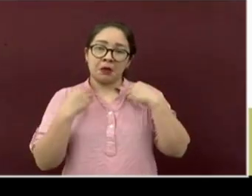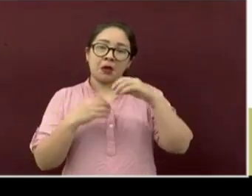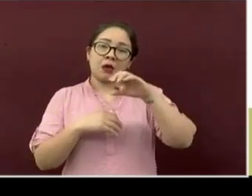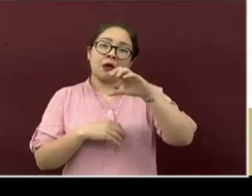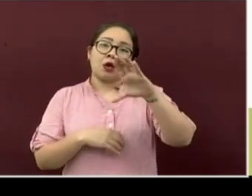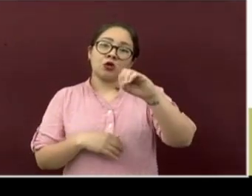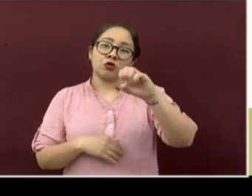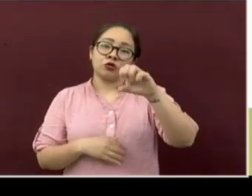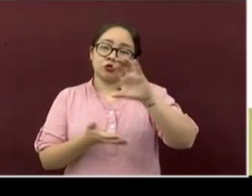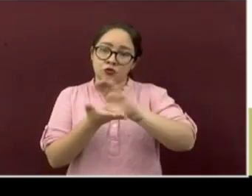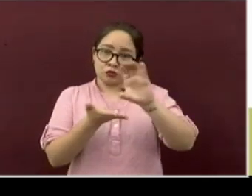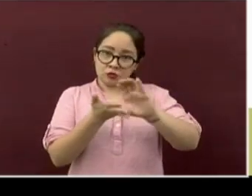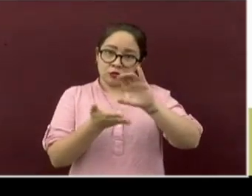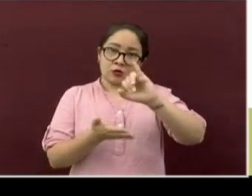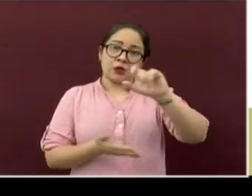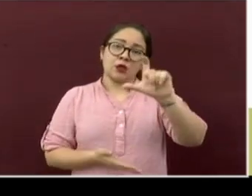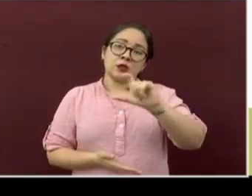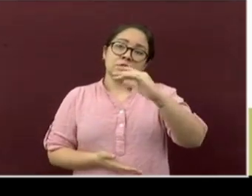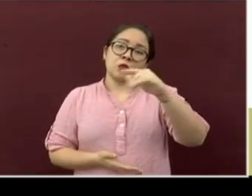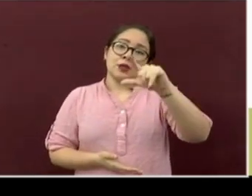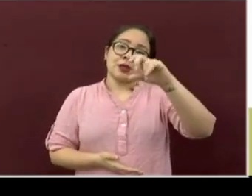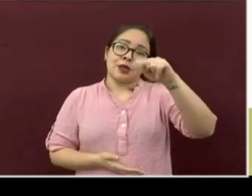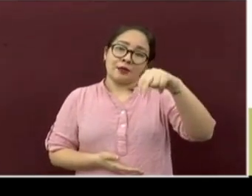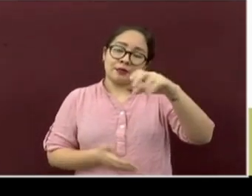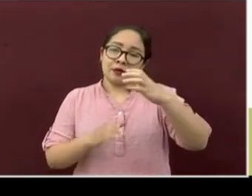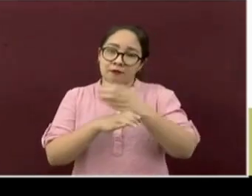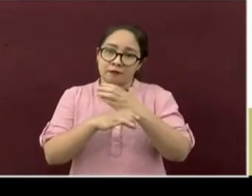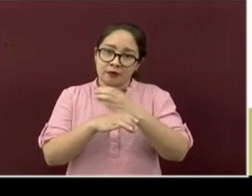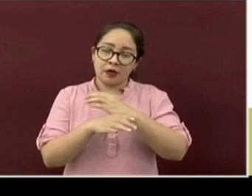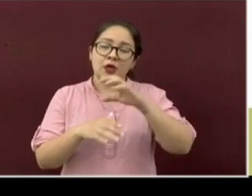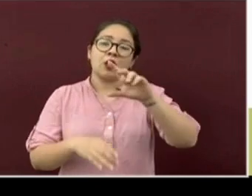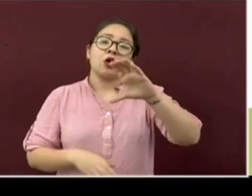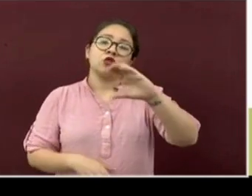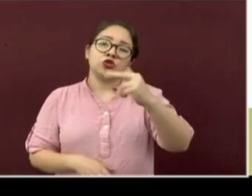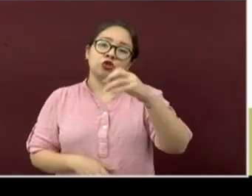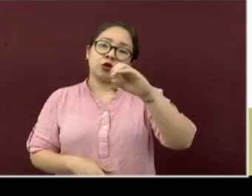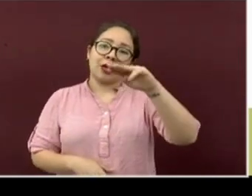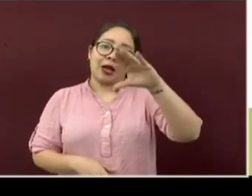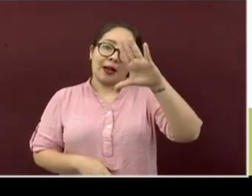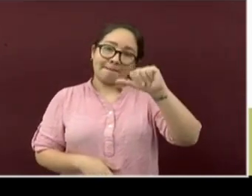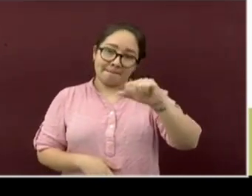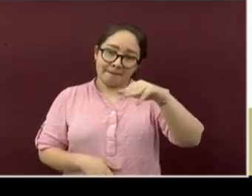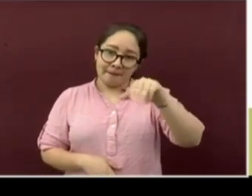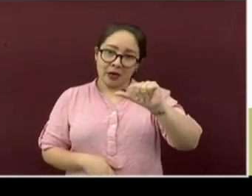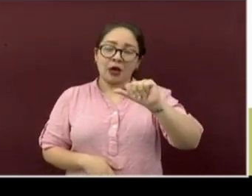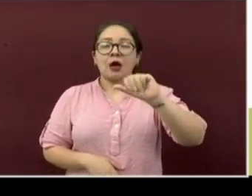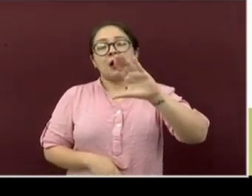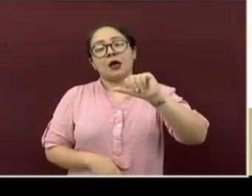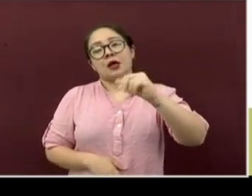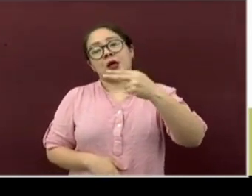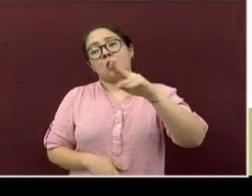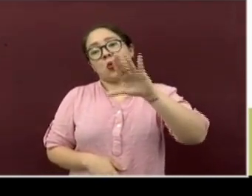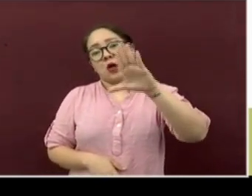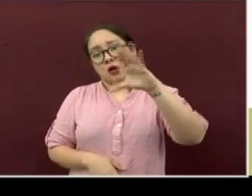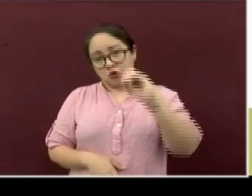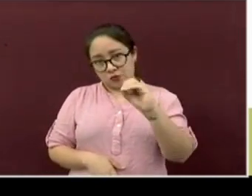Café, Chocama, Tomatlán, Alpatláhuac y Cacahualco.